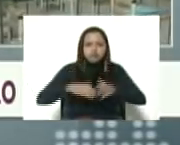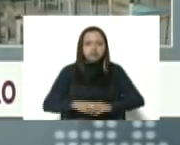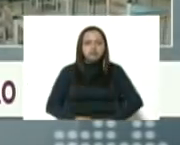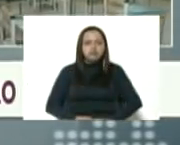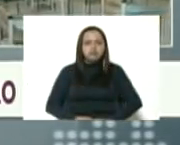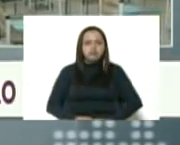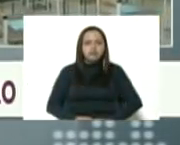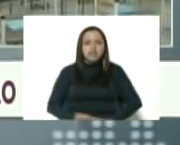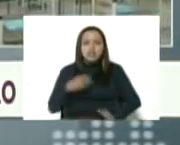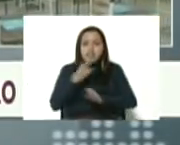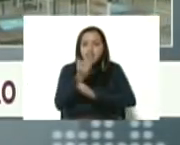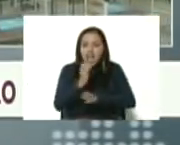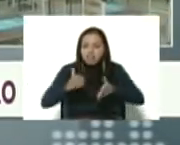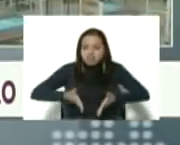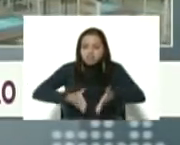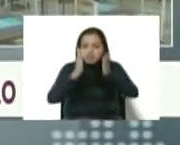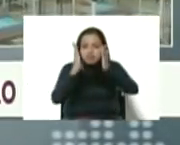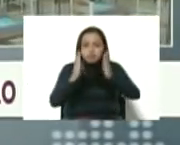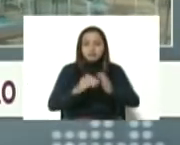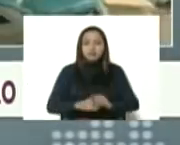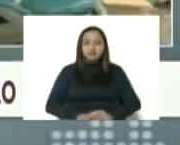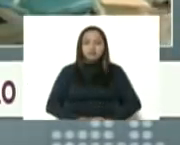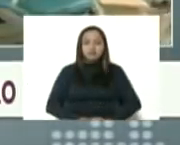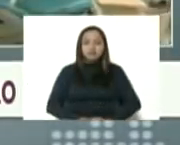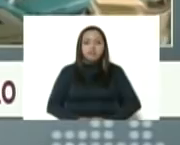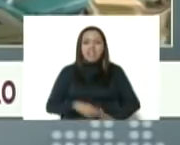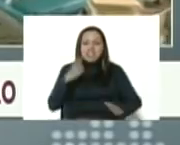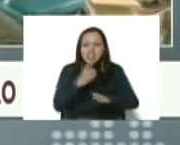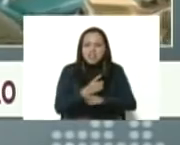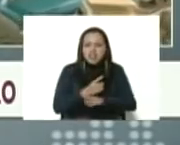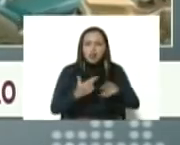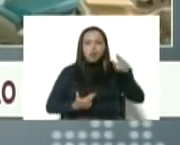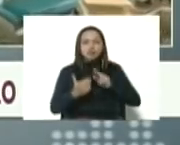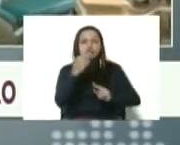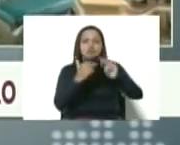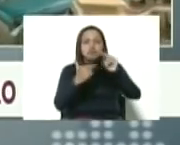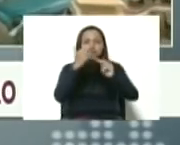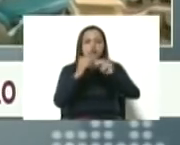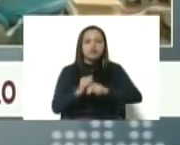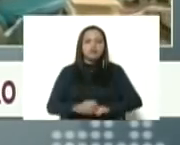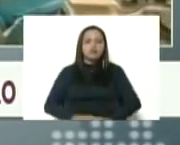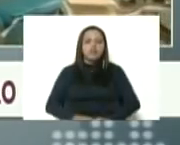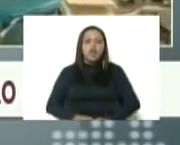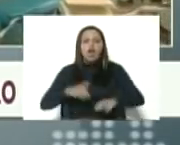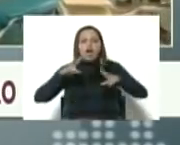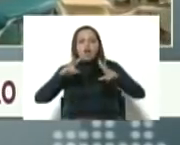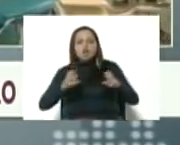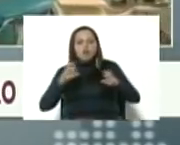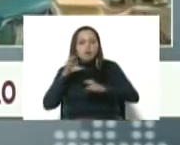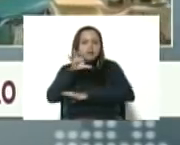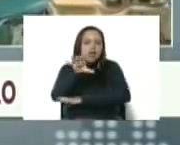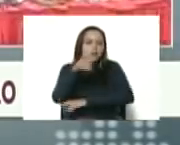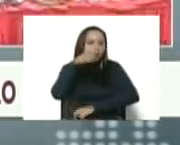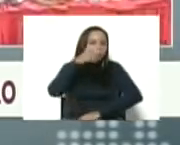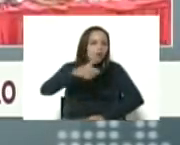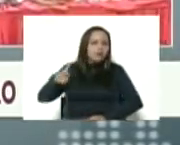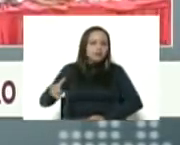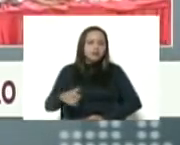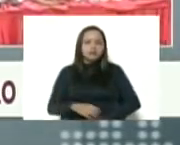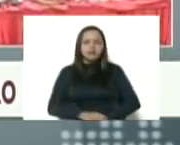tiene que ser nuestro camino, ese tiene que ser la construcción del nuevo Estado del poder popular.